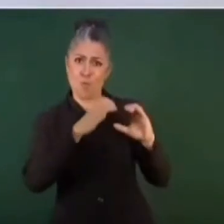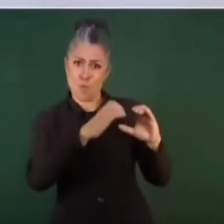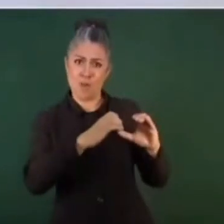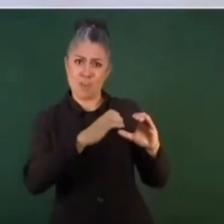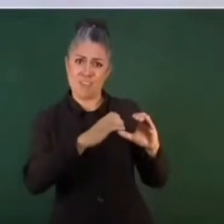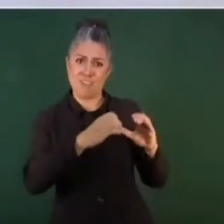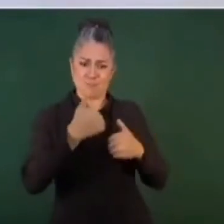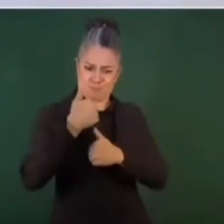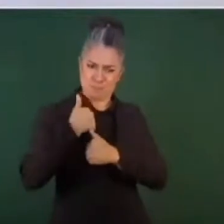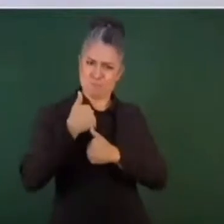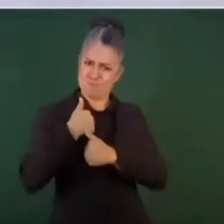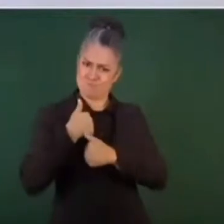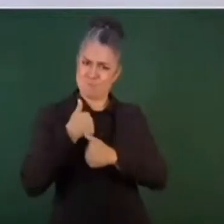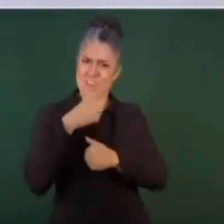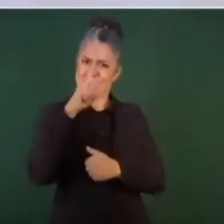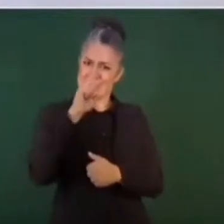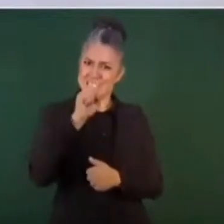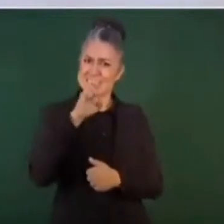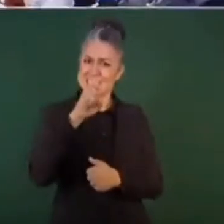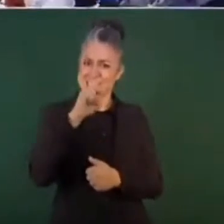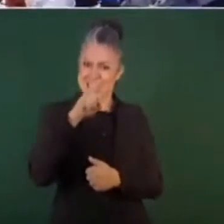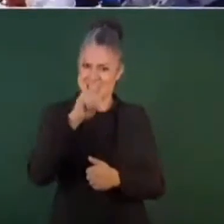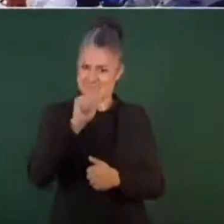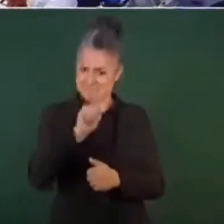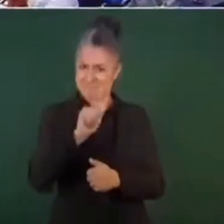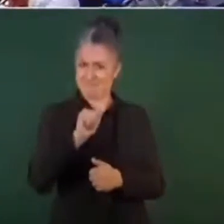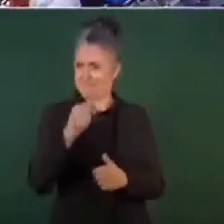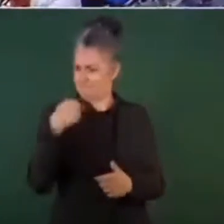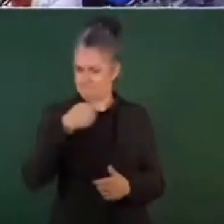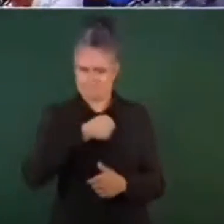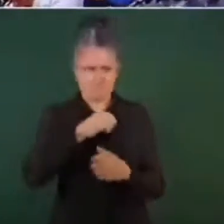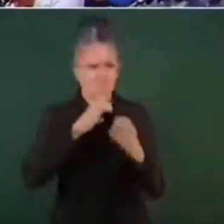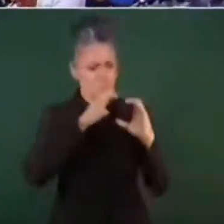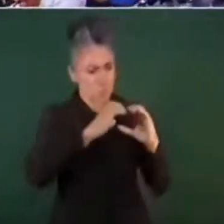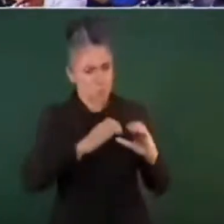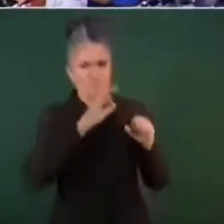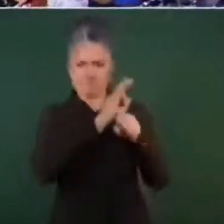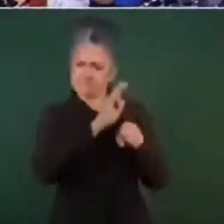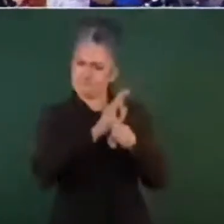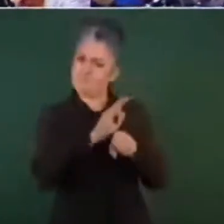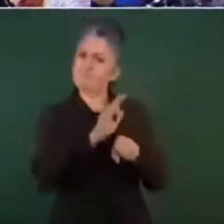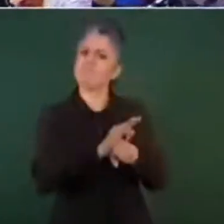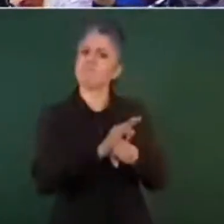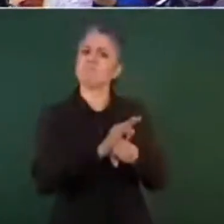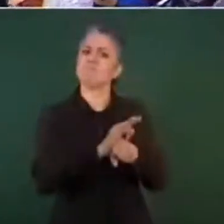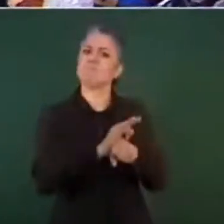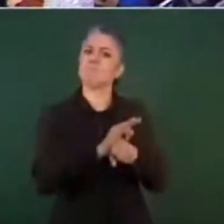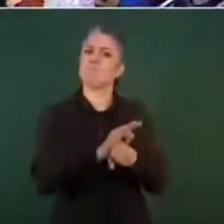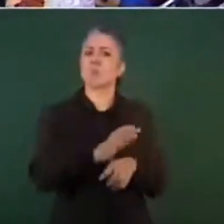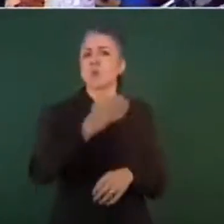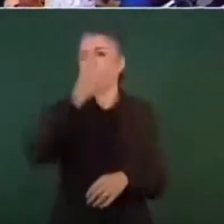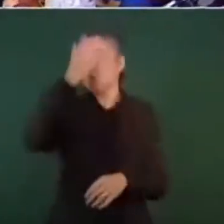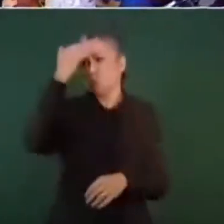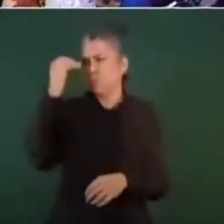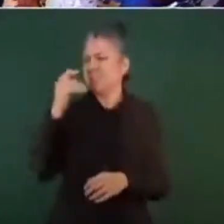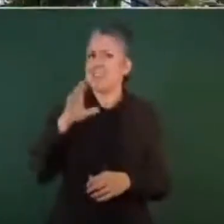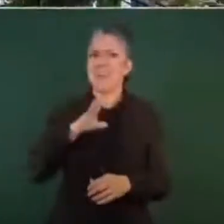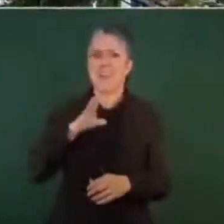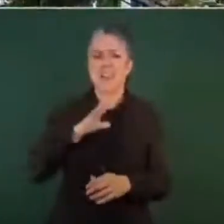no sé si se tenga el último informe